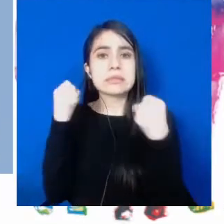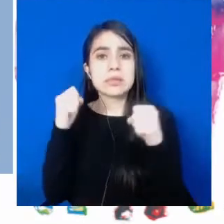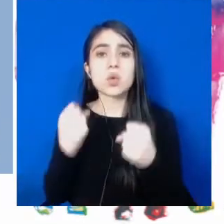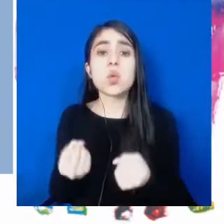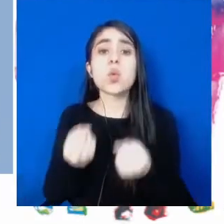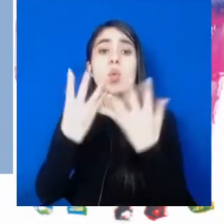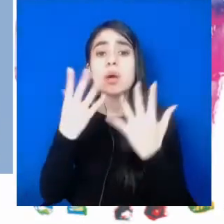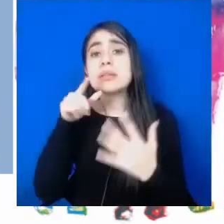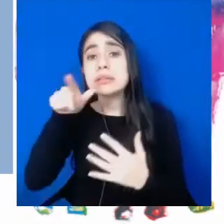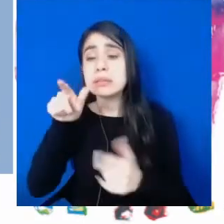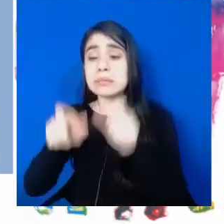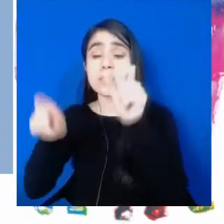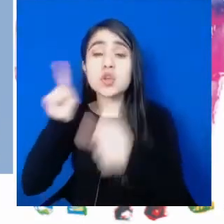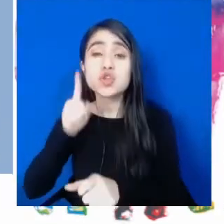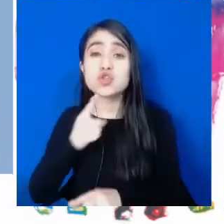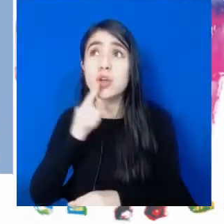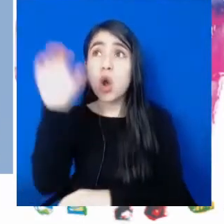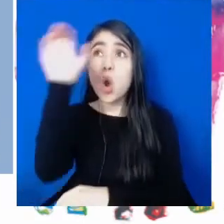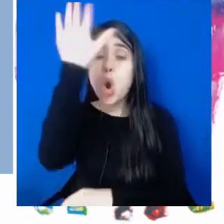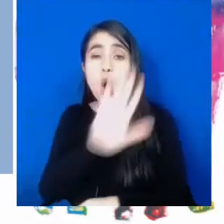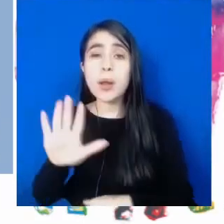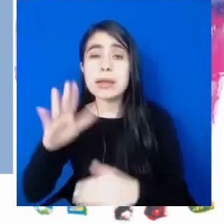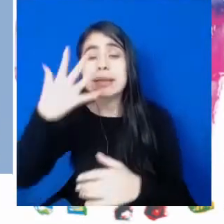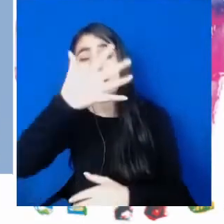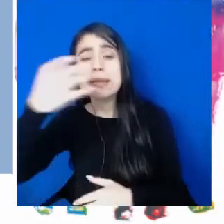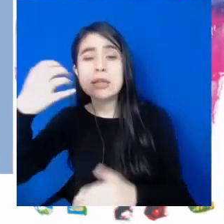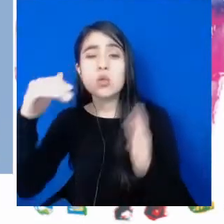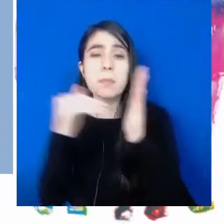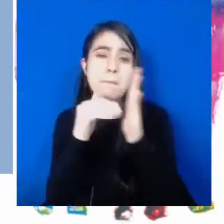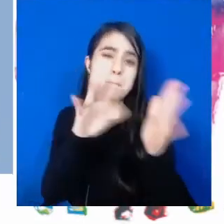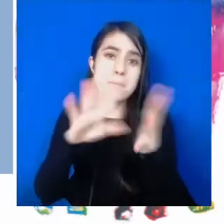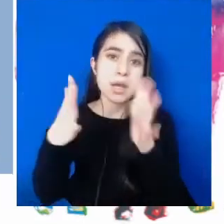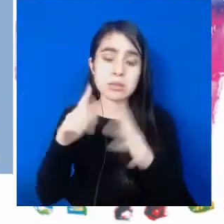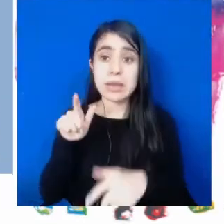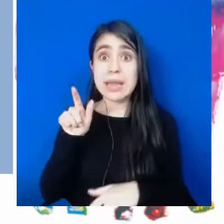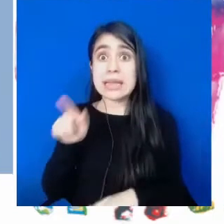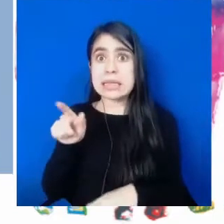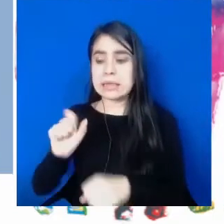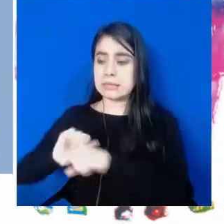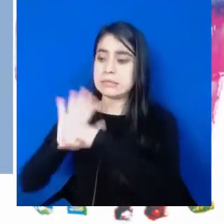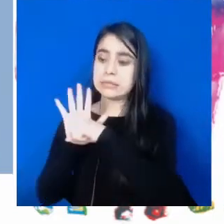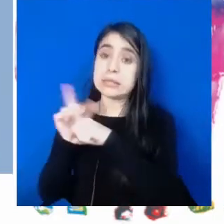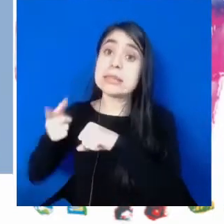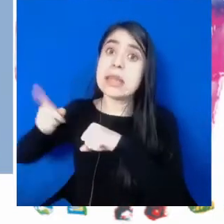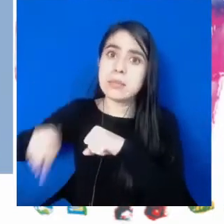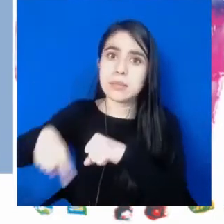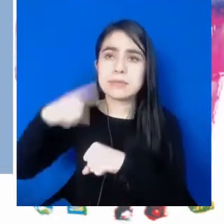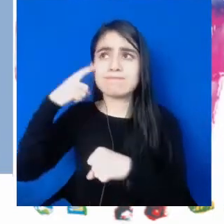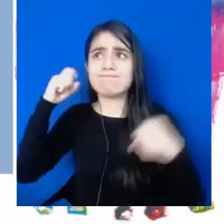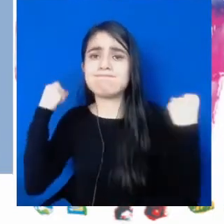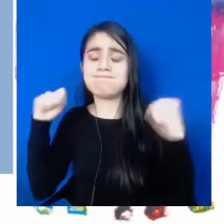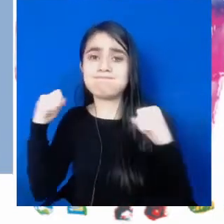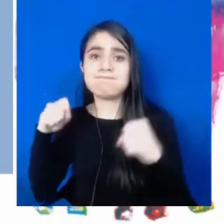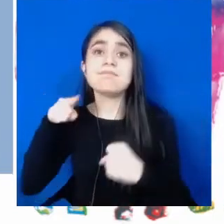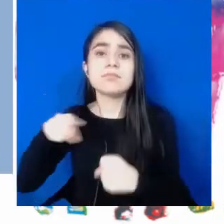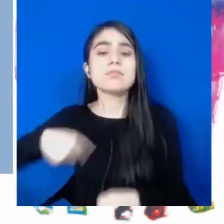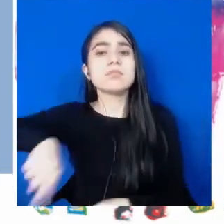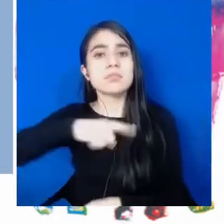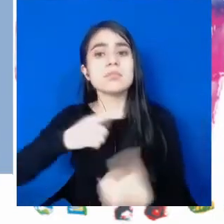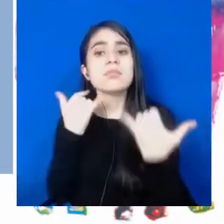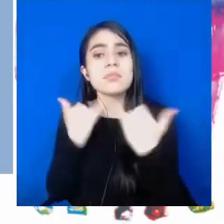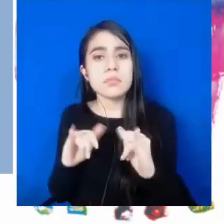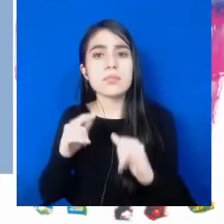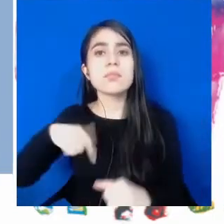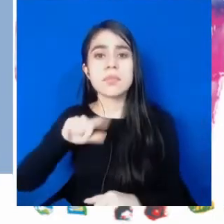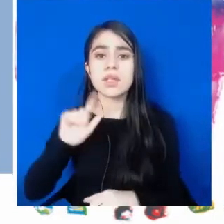más de 500.000 personas sordas en el país, pero en la pandemia lo era más. Por eso es de resaltar el